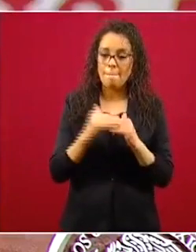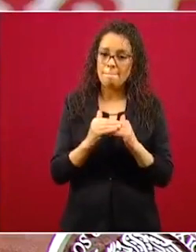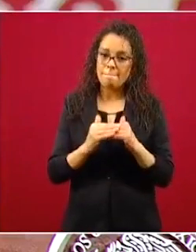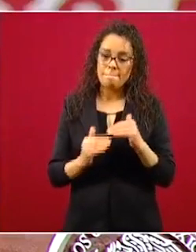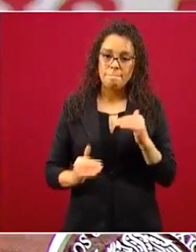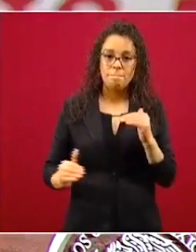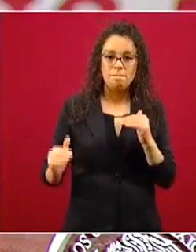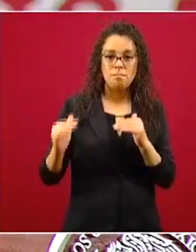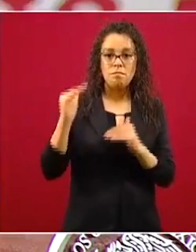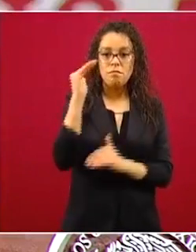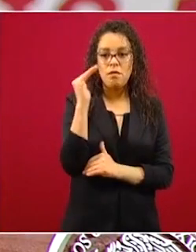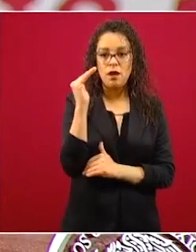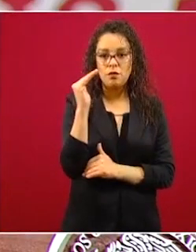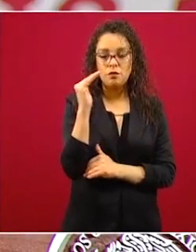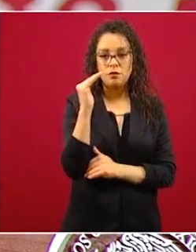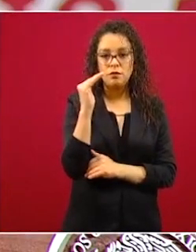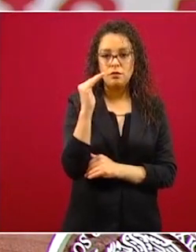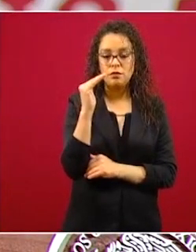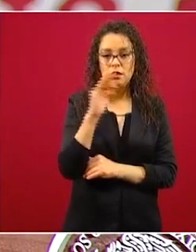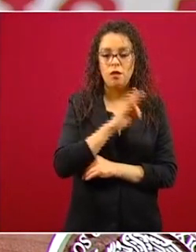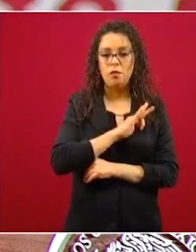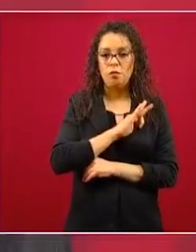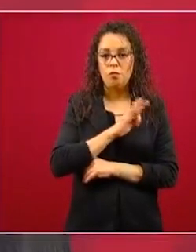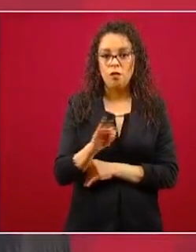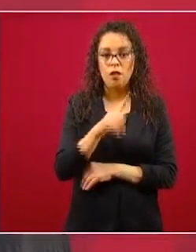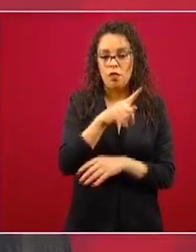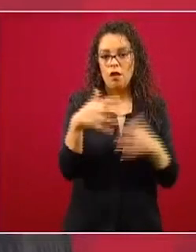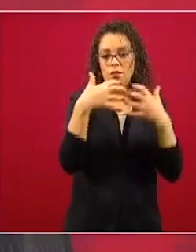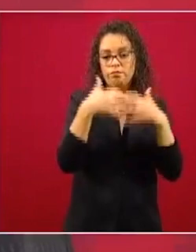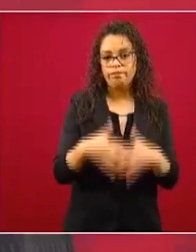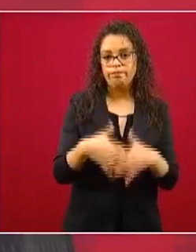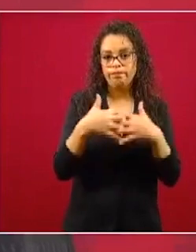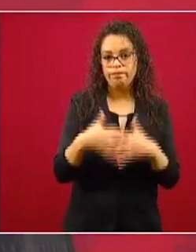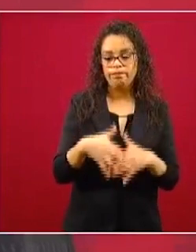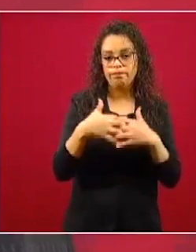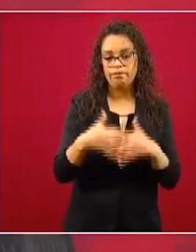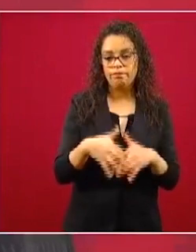refinación de las seis plantas.